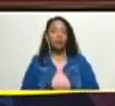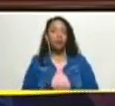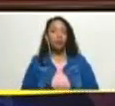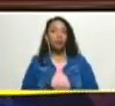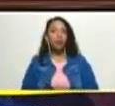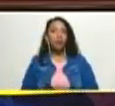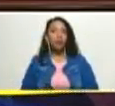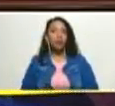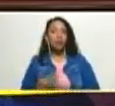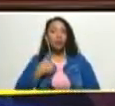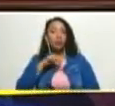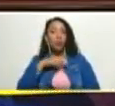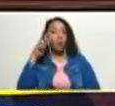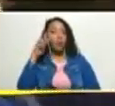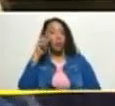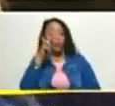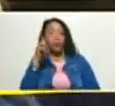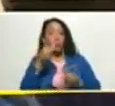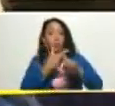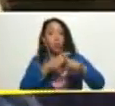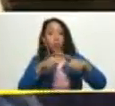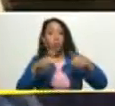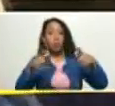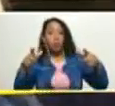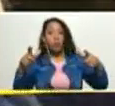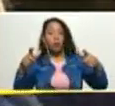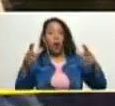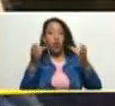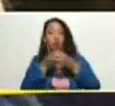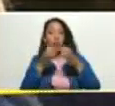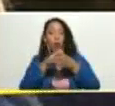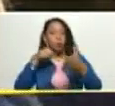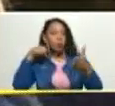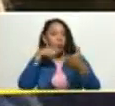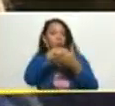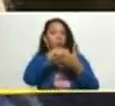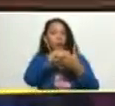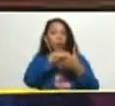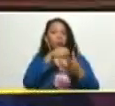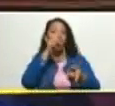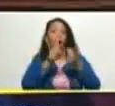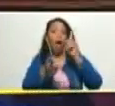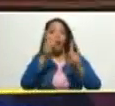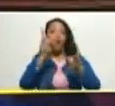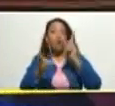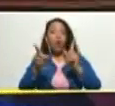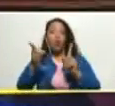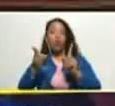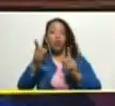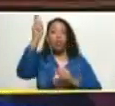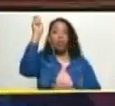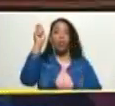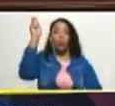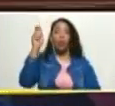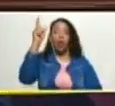nosotros vimos crecer la tendencia golpista en algunos diputados y diputadas